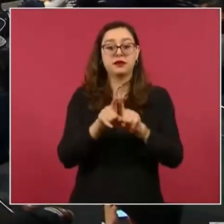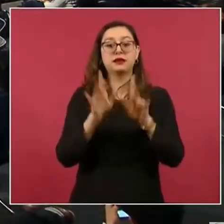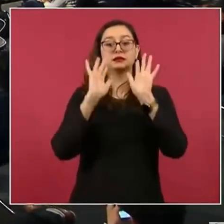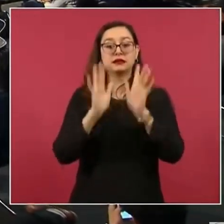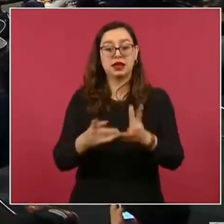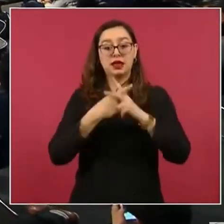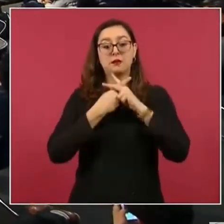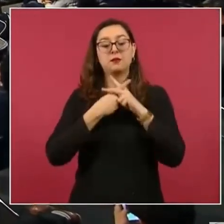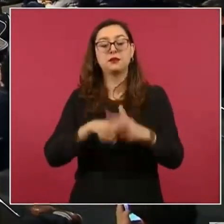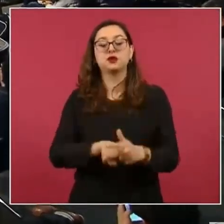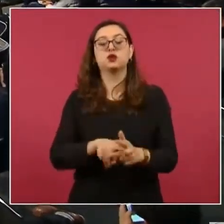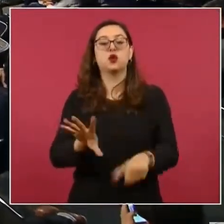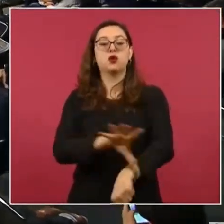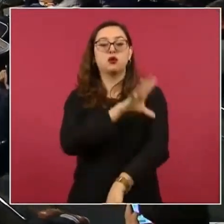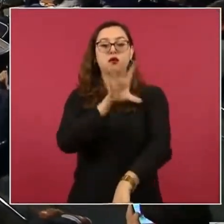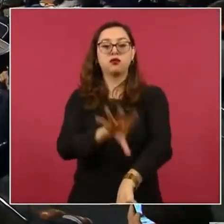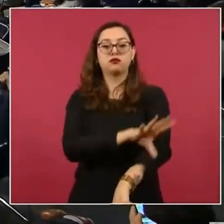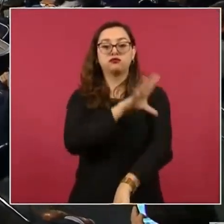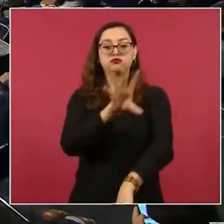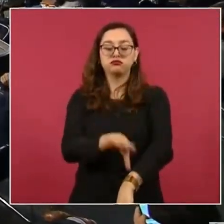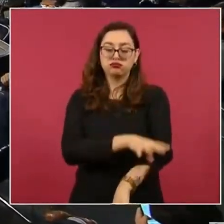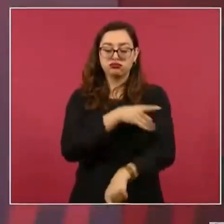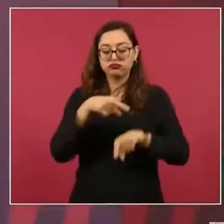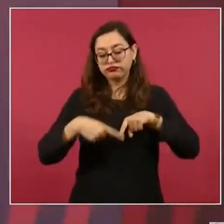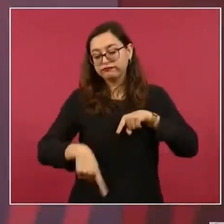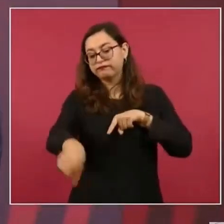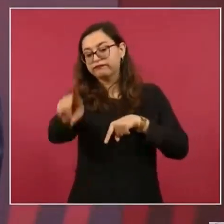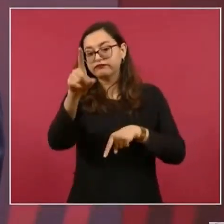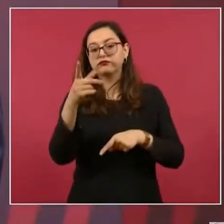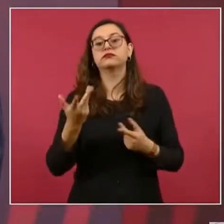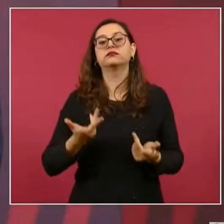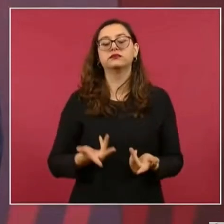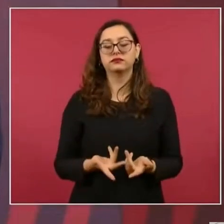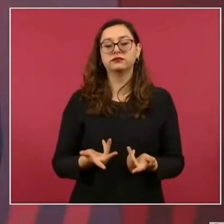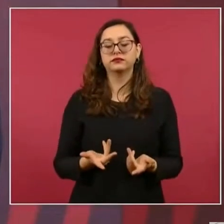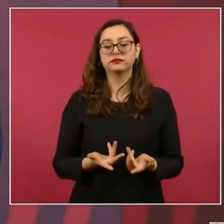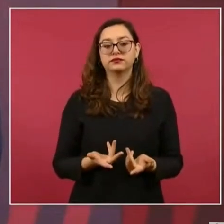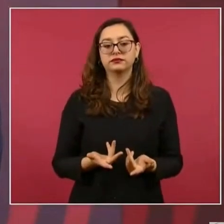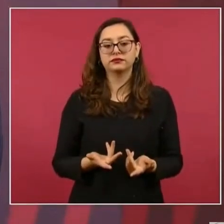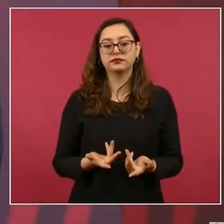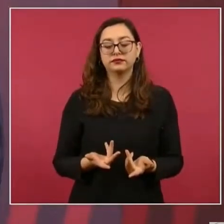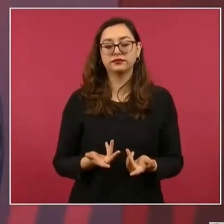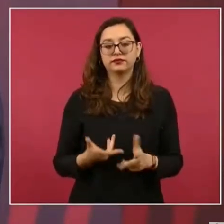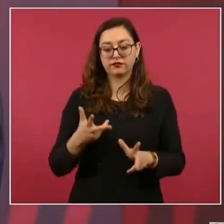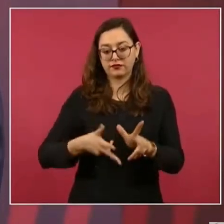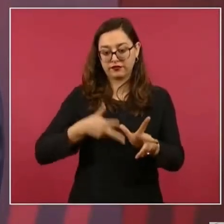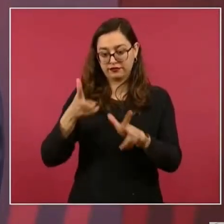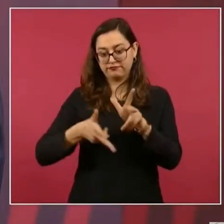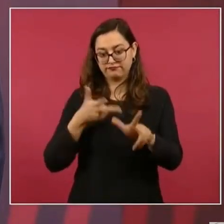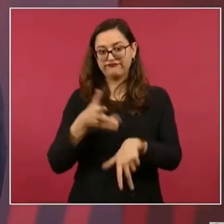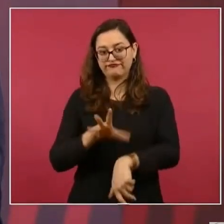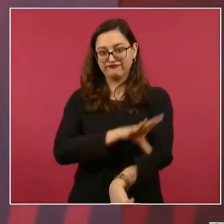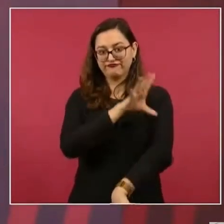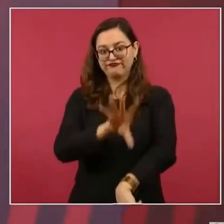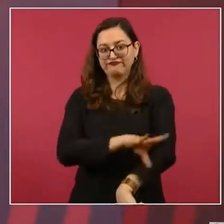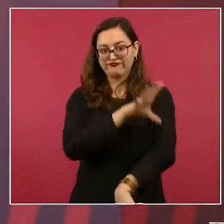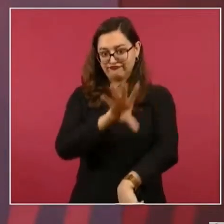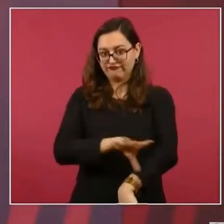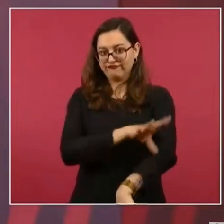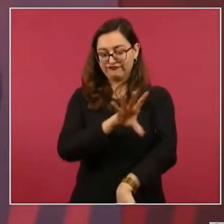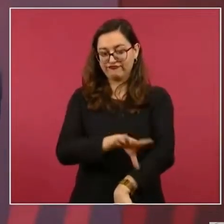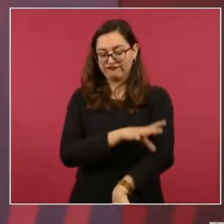del tren, que eso